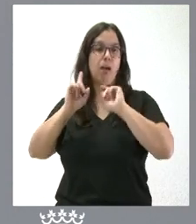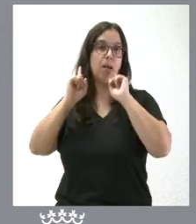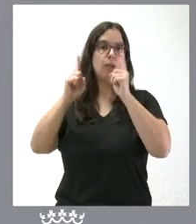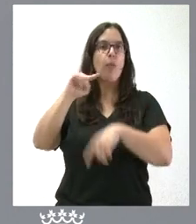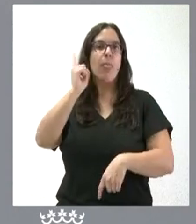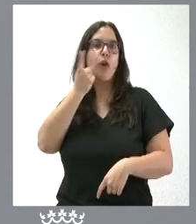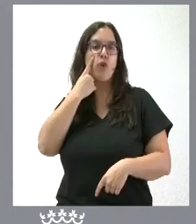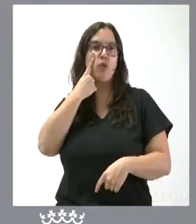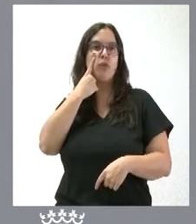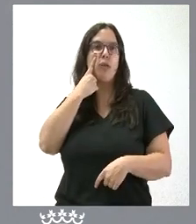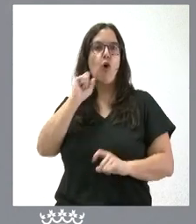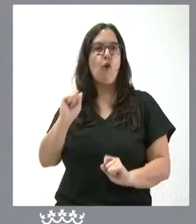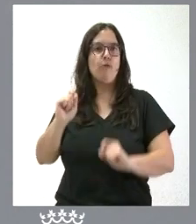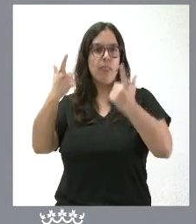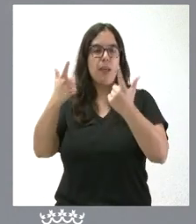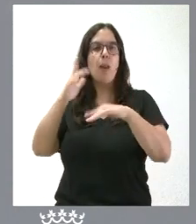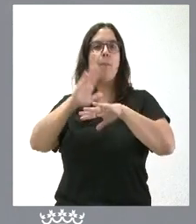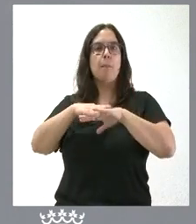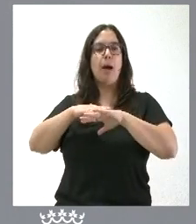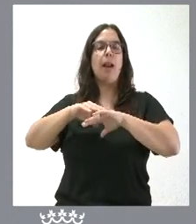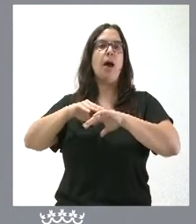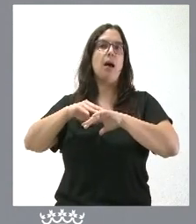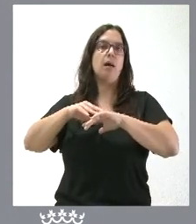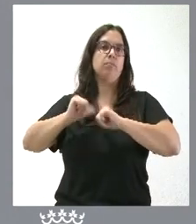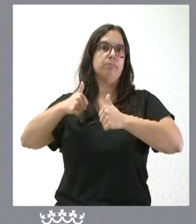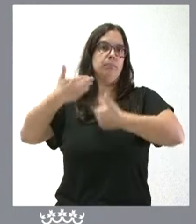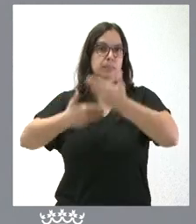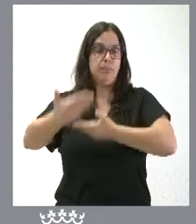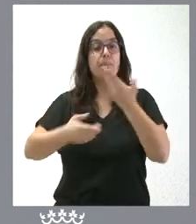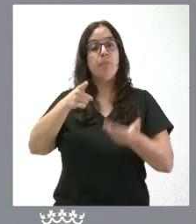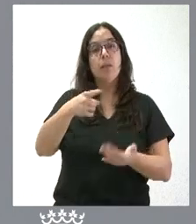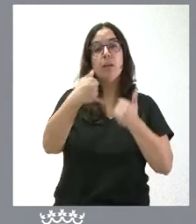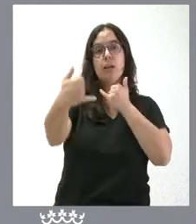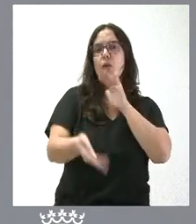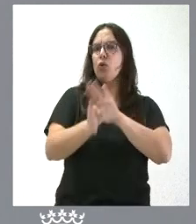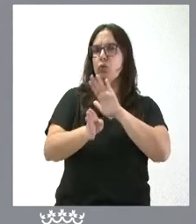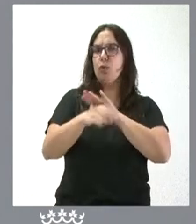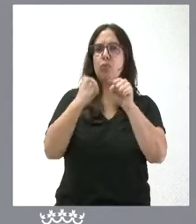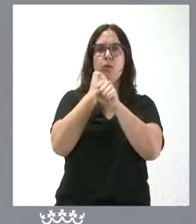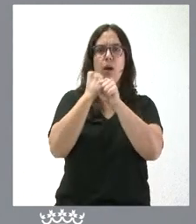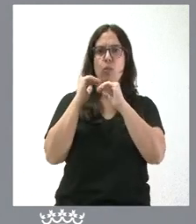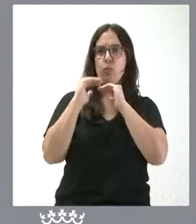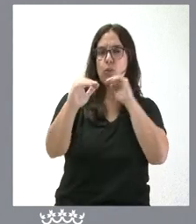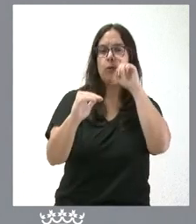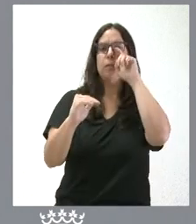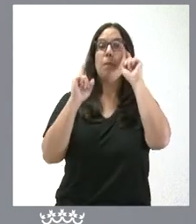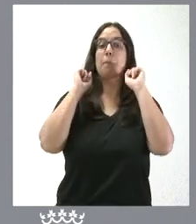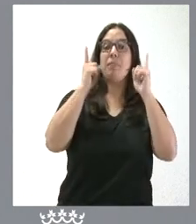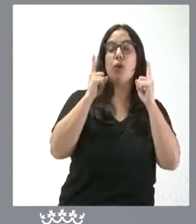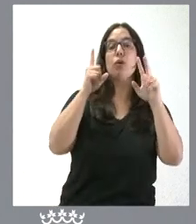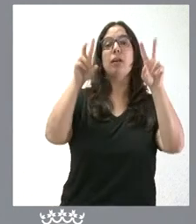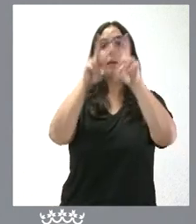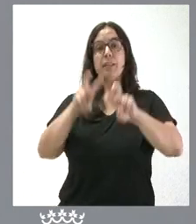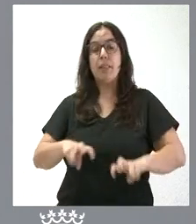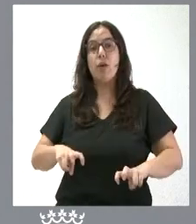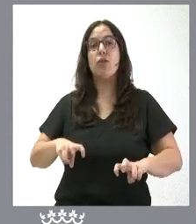el diagnóstico definitivo que pudiera proceder. Esta es la línea en la que seguimos avanzando, la prevención, la investigación,